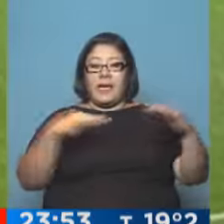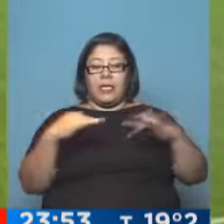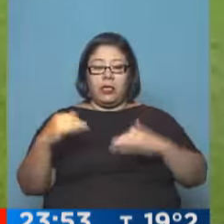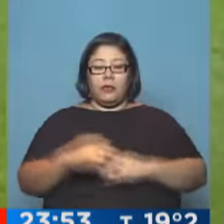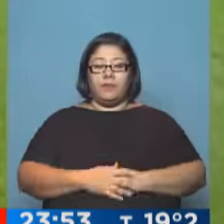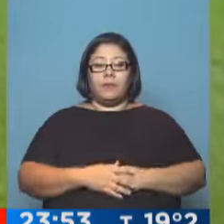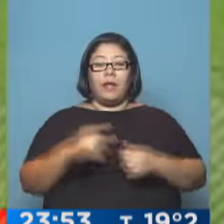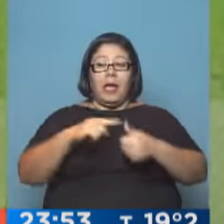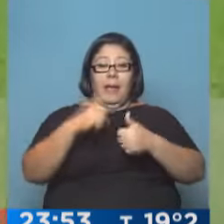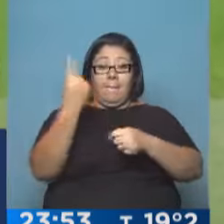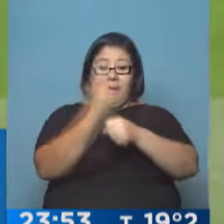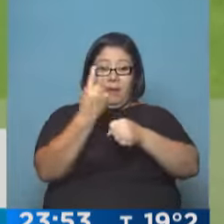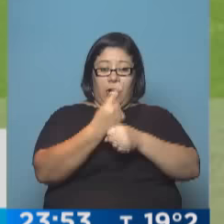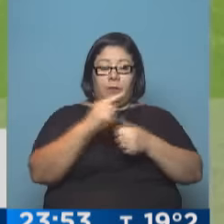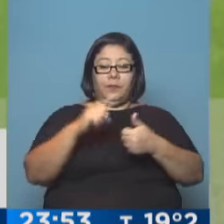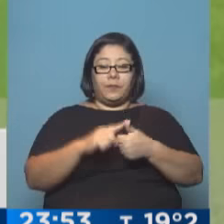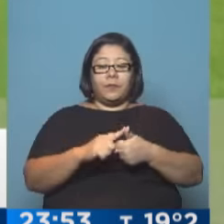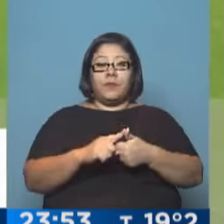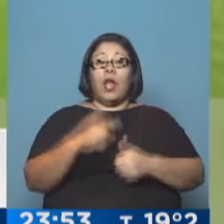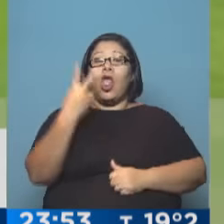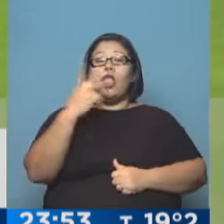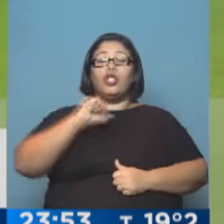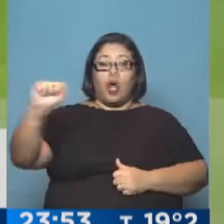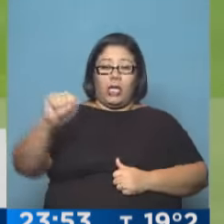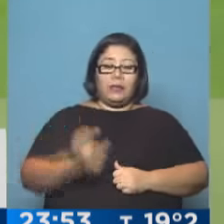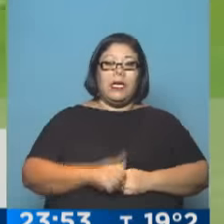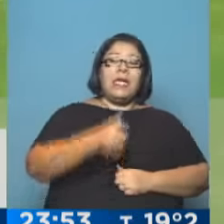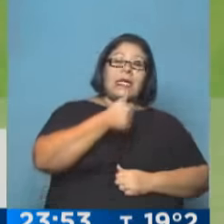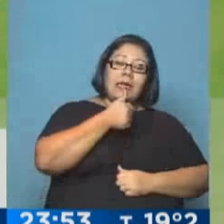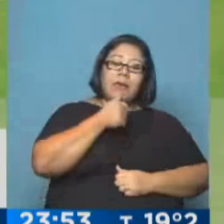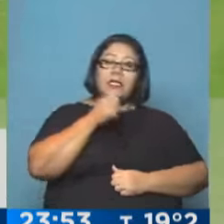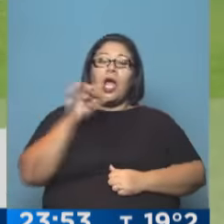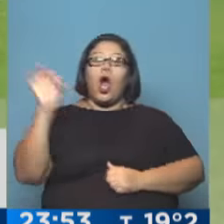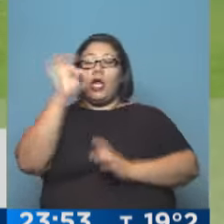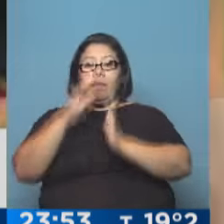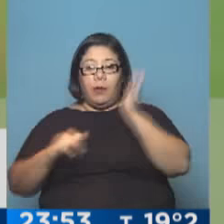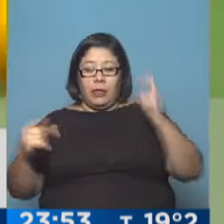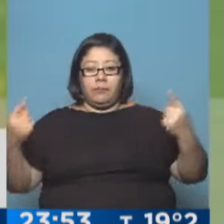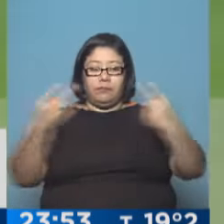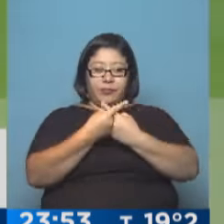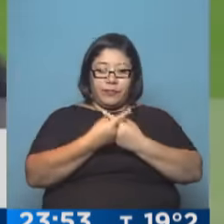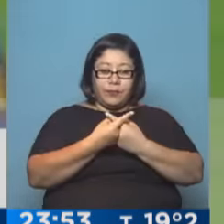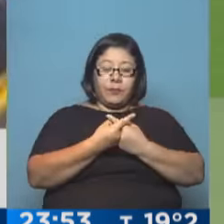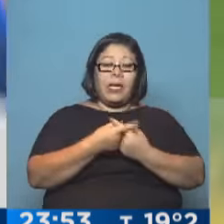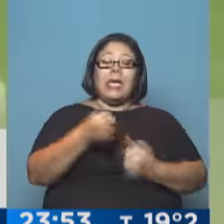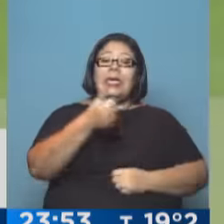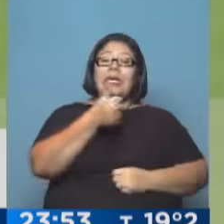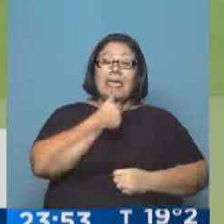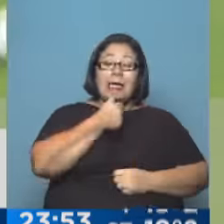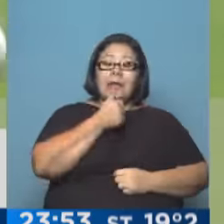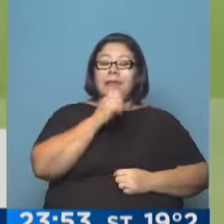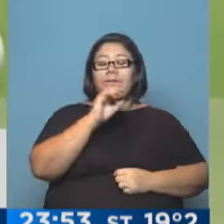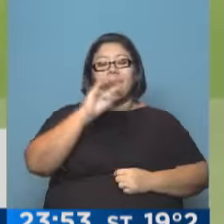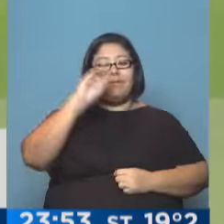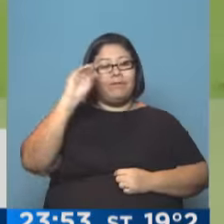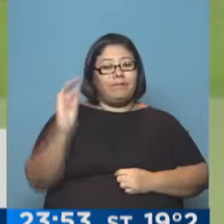Y arrancamos con este partido que tuvo dos goles nada más. Quilmes, Olimpo. Quilmes que no levanta cabeza. De hecho, no puede sumar